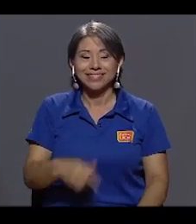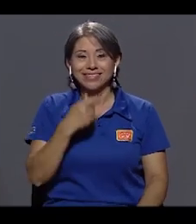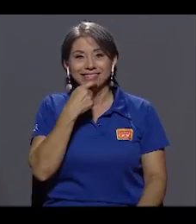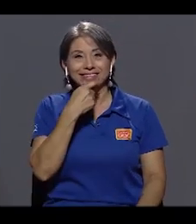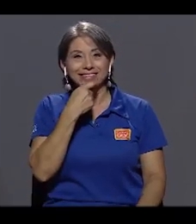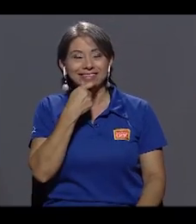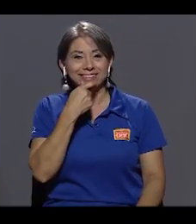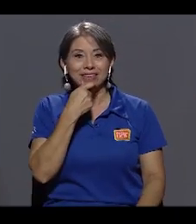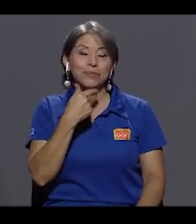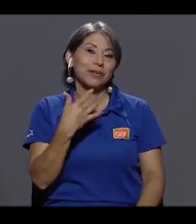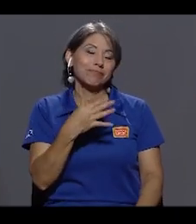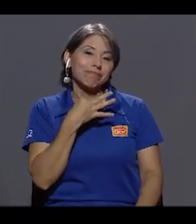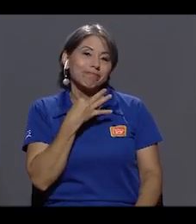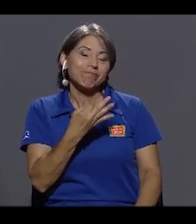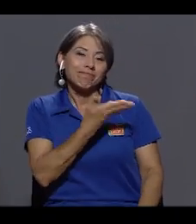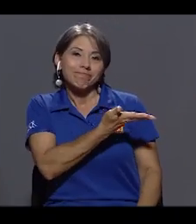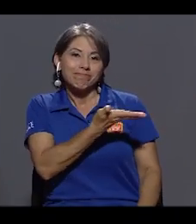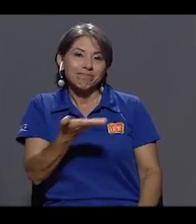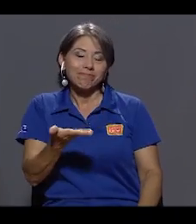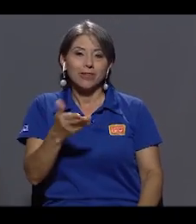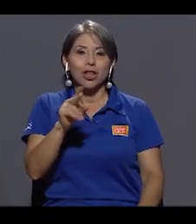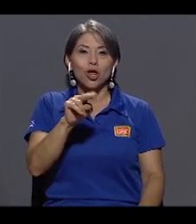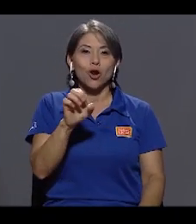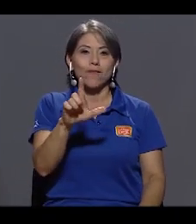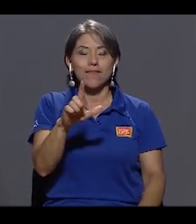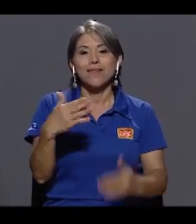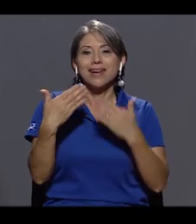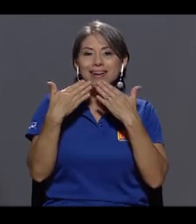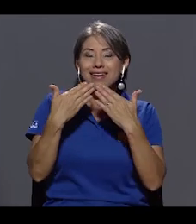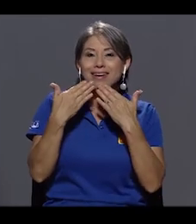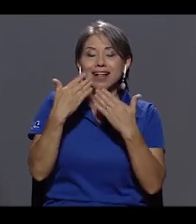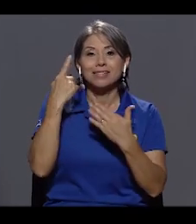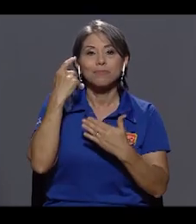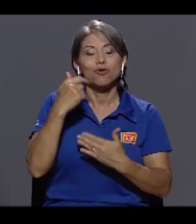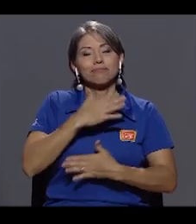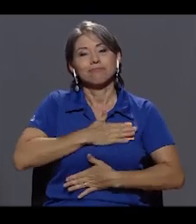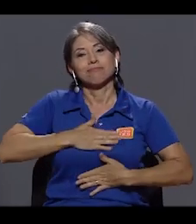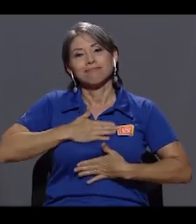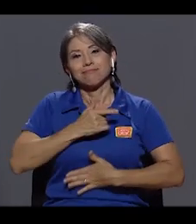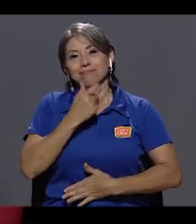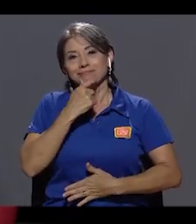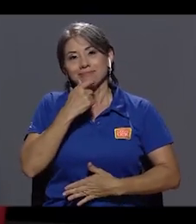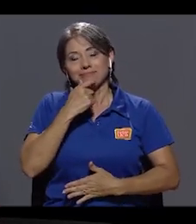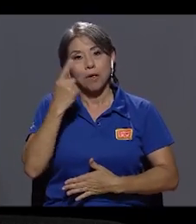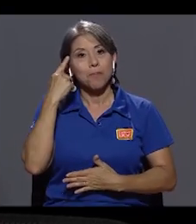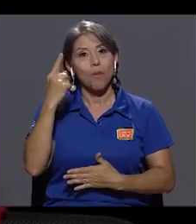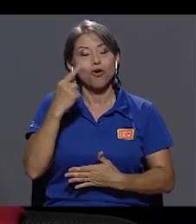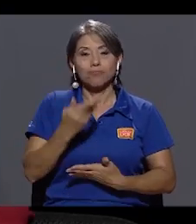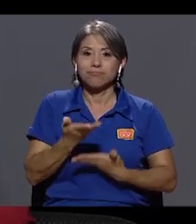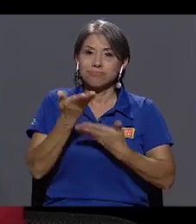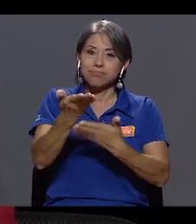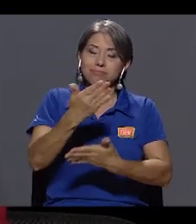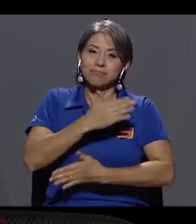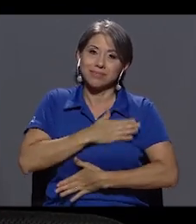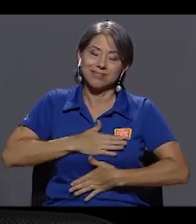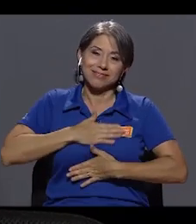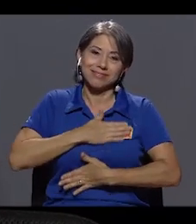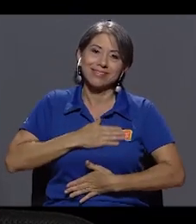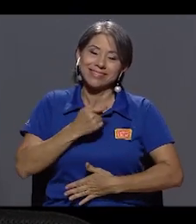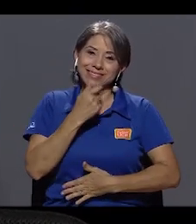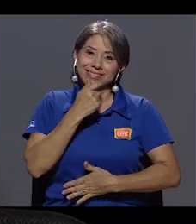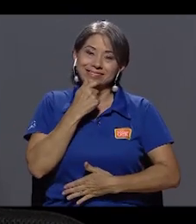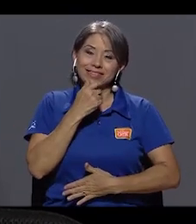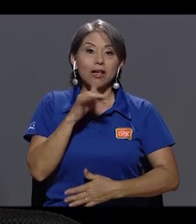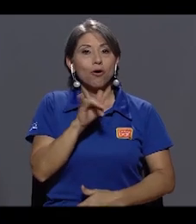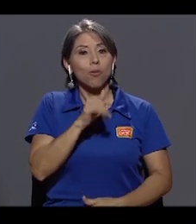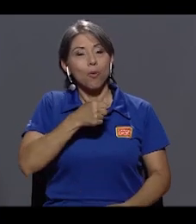Bueno, un placer tenerlo, don Norval. Gracias por hacer entretenimiento y sobre todo por blindar ese entretenimiento. Y como